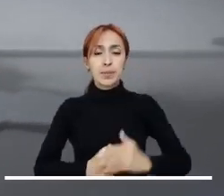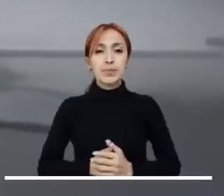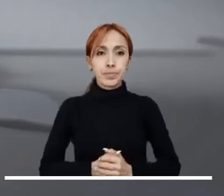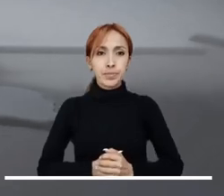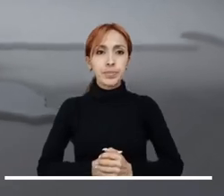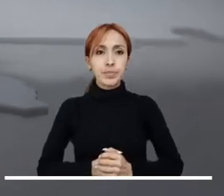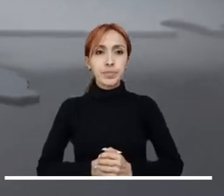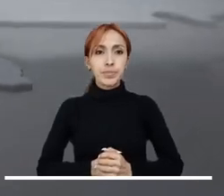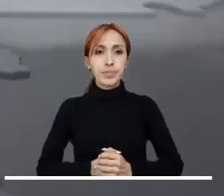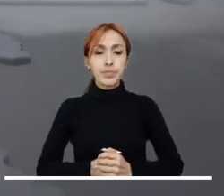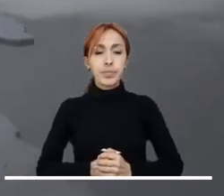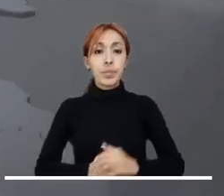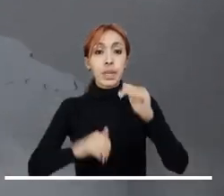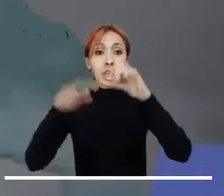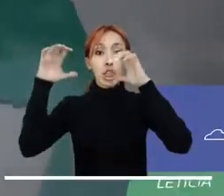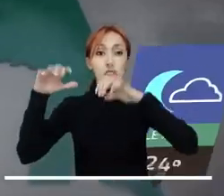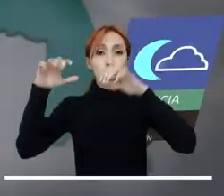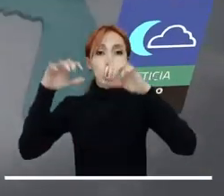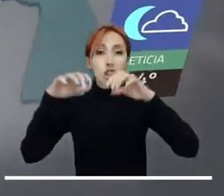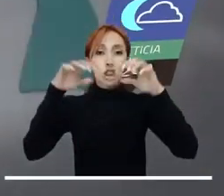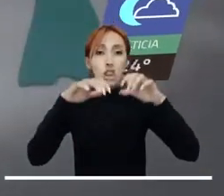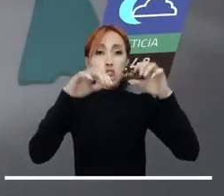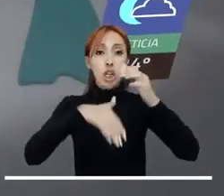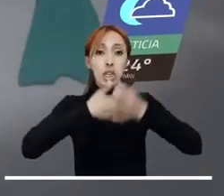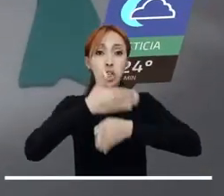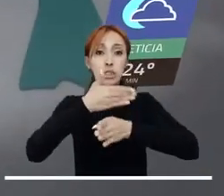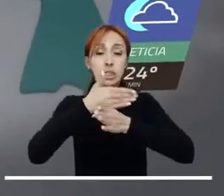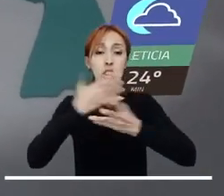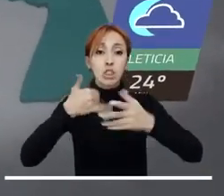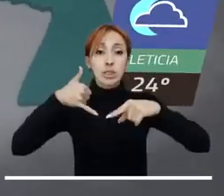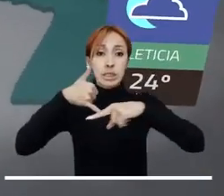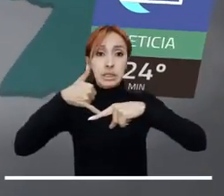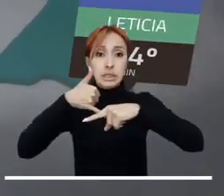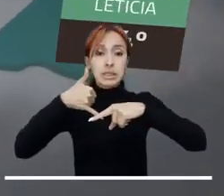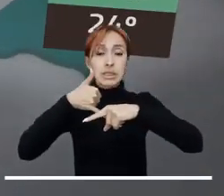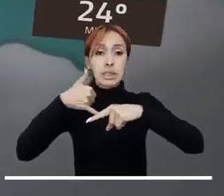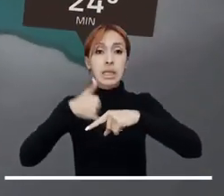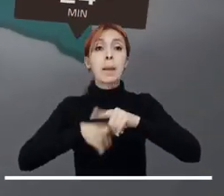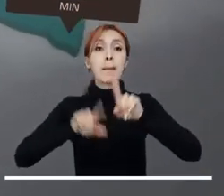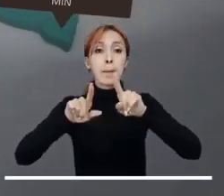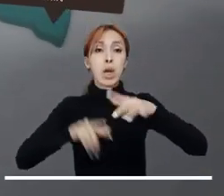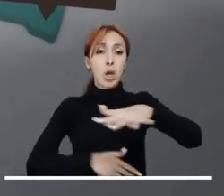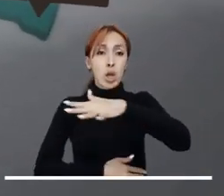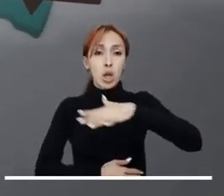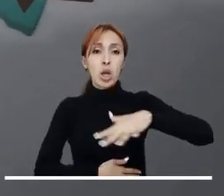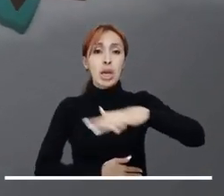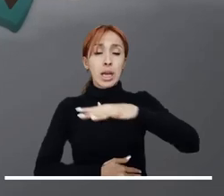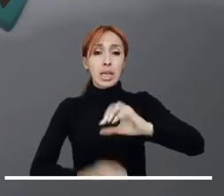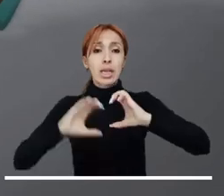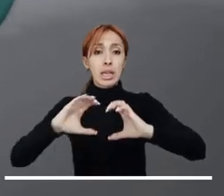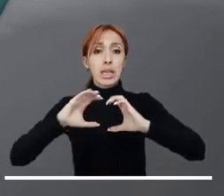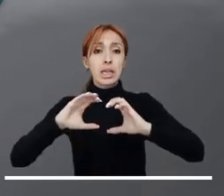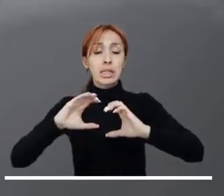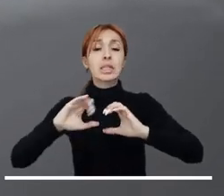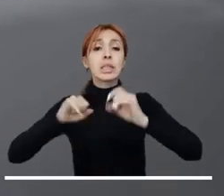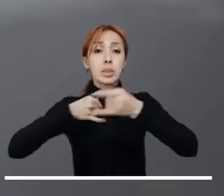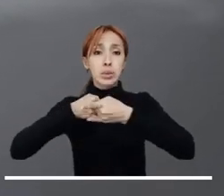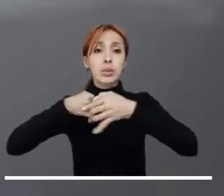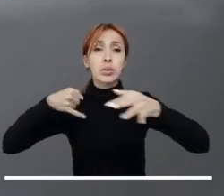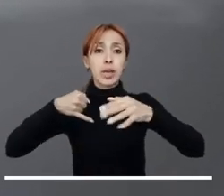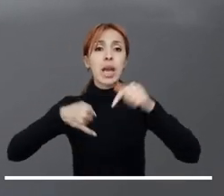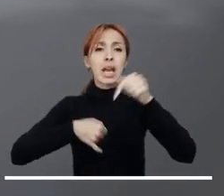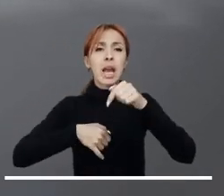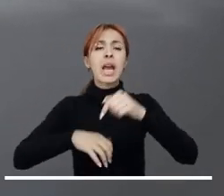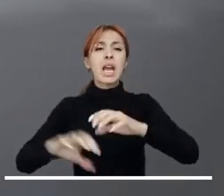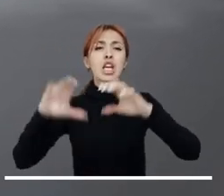Aunque el tiempo lluvioso será predominante en la Amazonía, los piedemontes y las áreas de Caquetá y Guaviare, se esperan